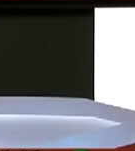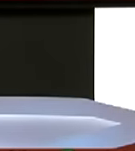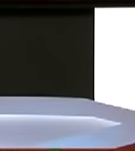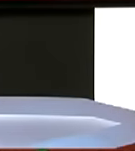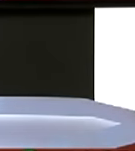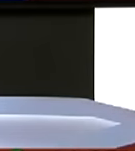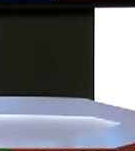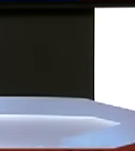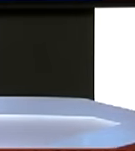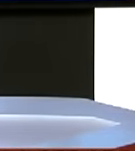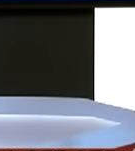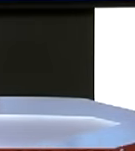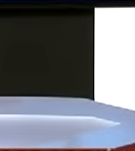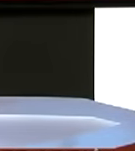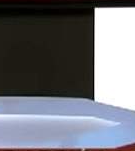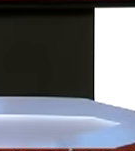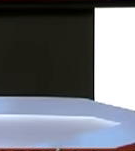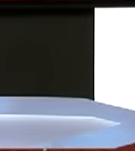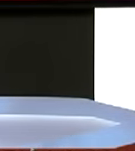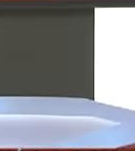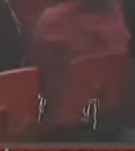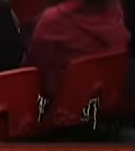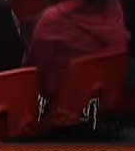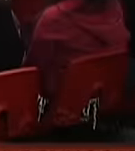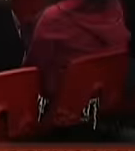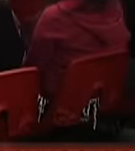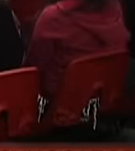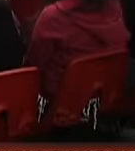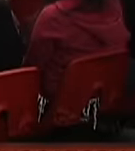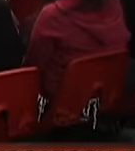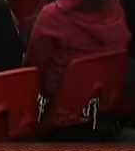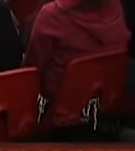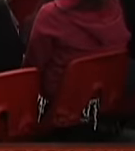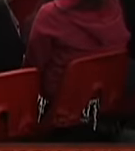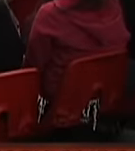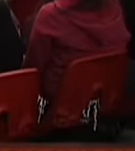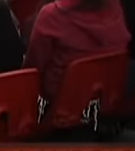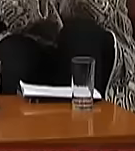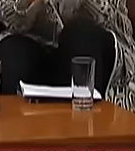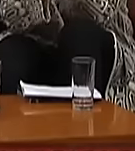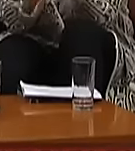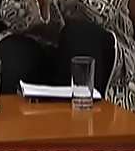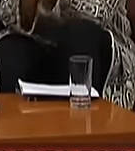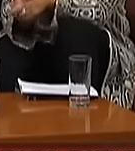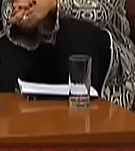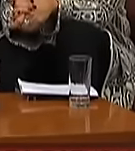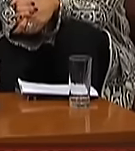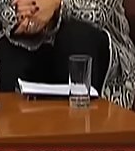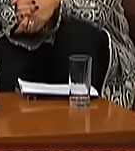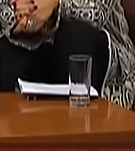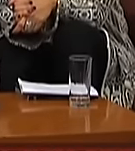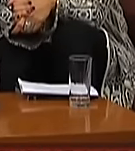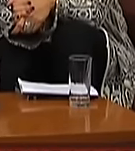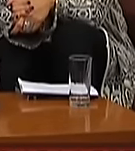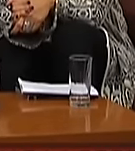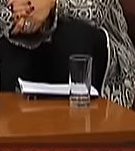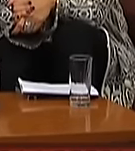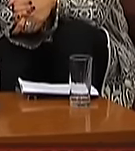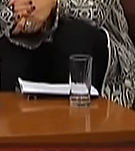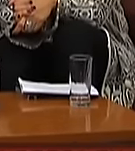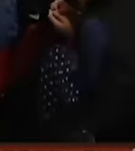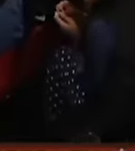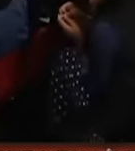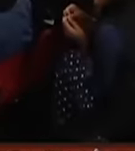Orville Libro Ediciones proyecto de edición integral celebra un año de existencia con la publicación del libro y de noche